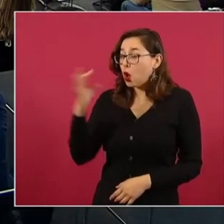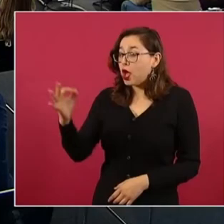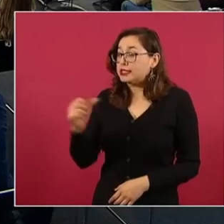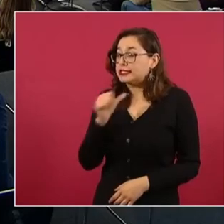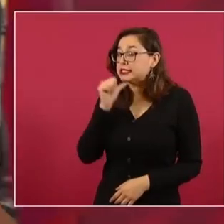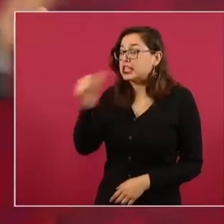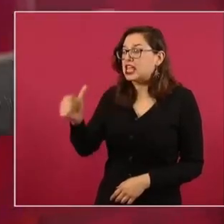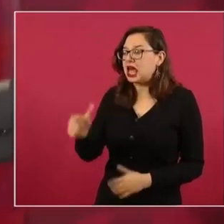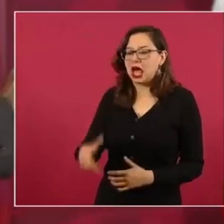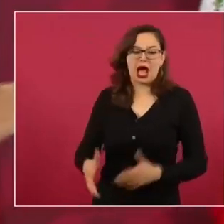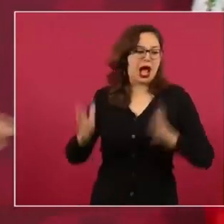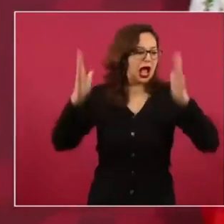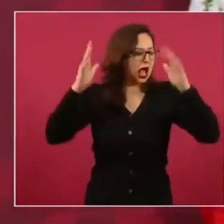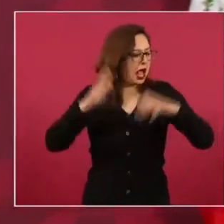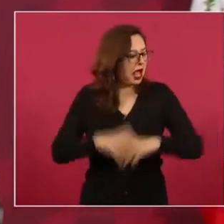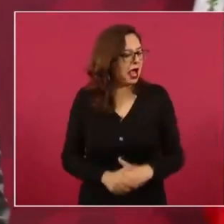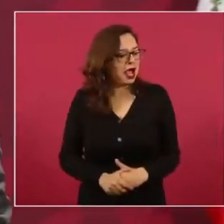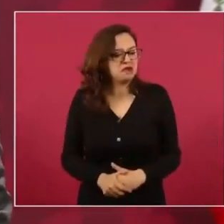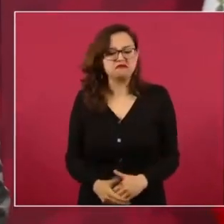no hay democracia.